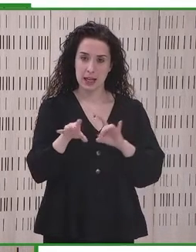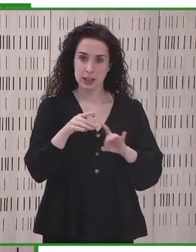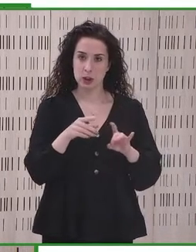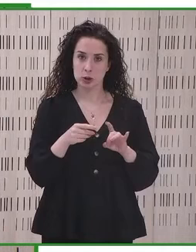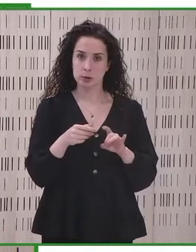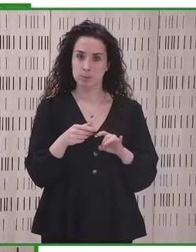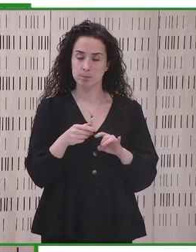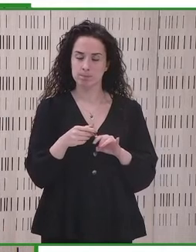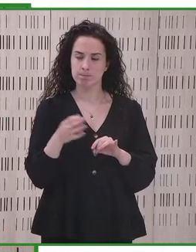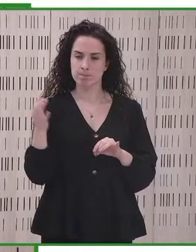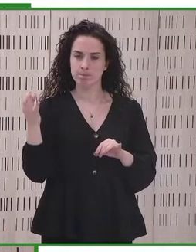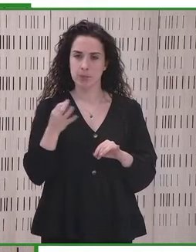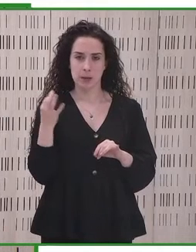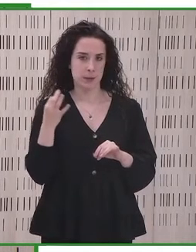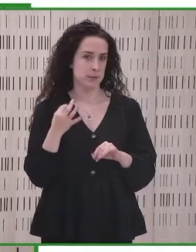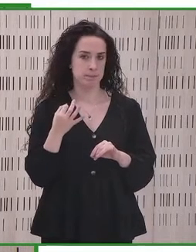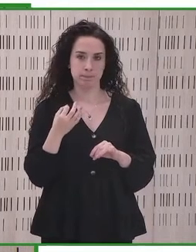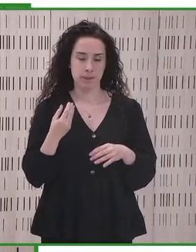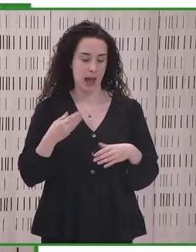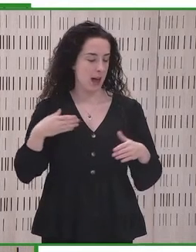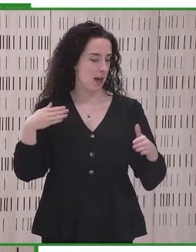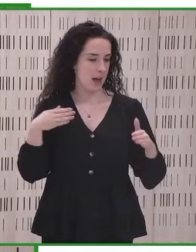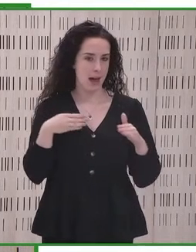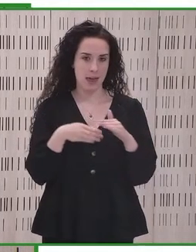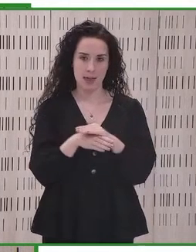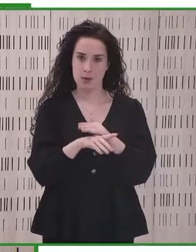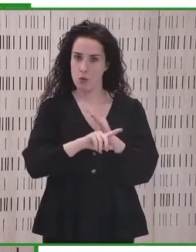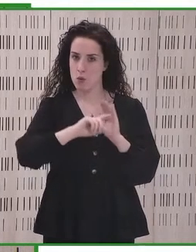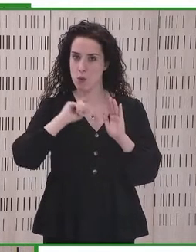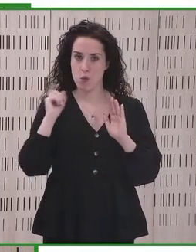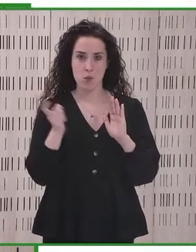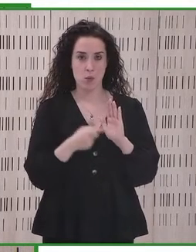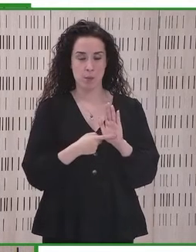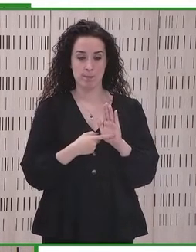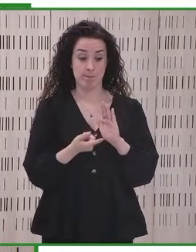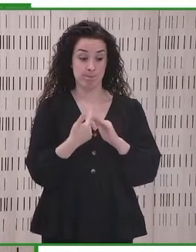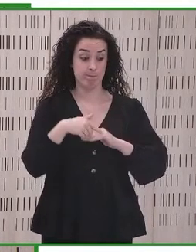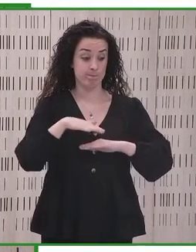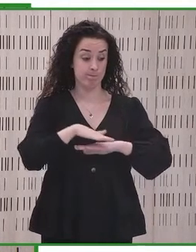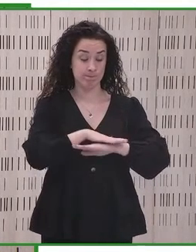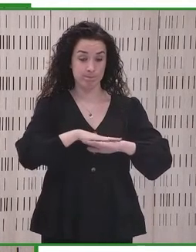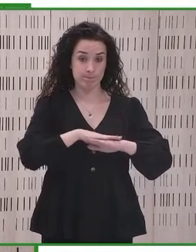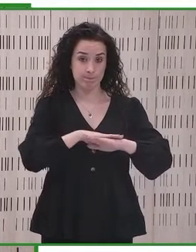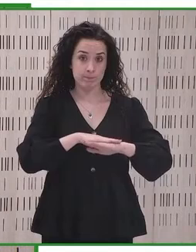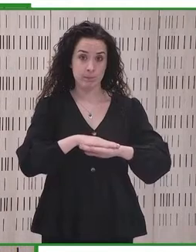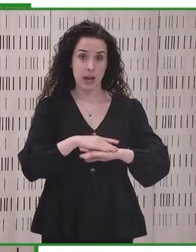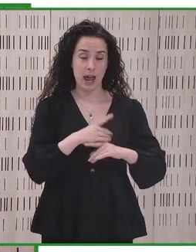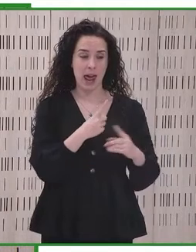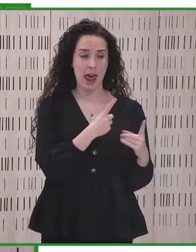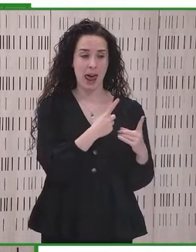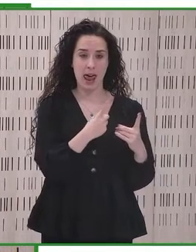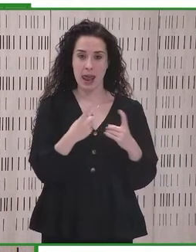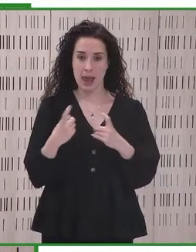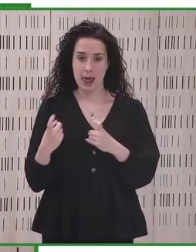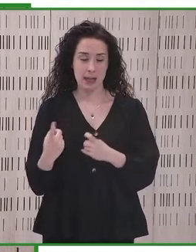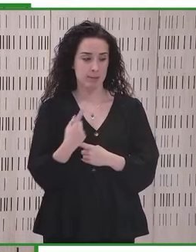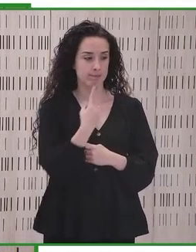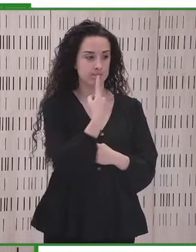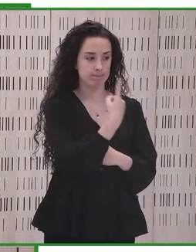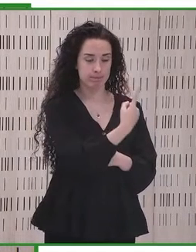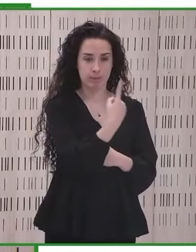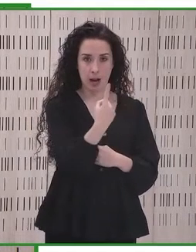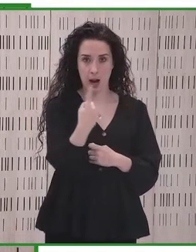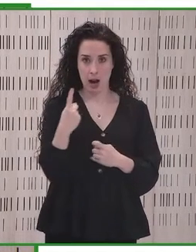tiene que ser plenamente accesible y basado en las necesidades individuales de la